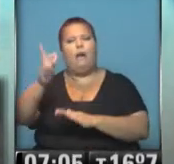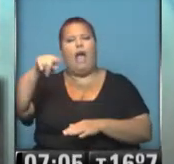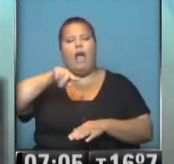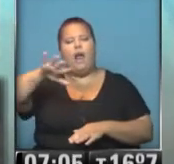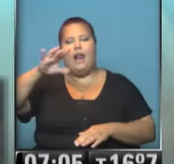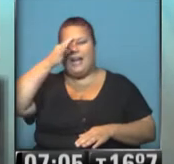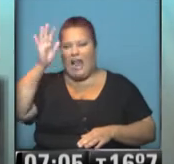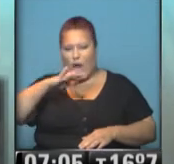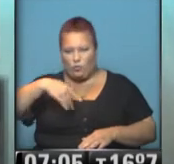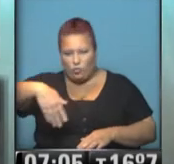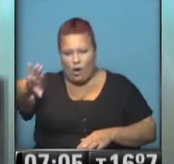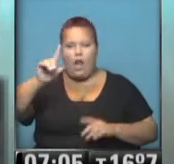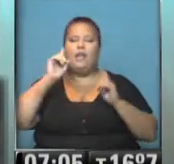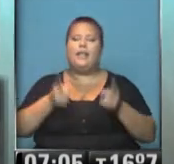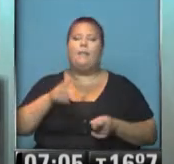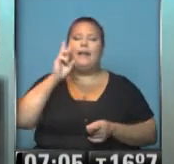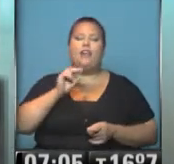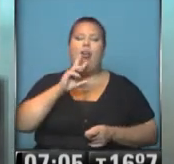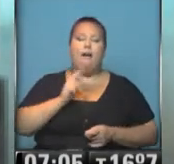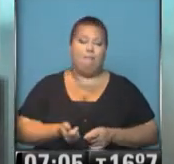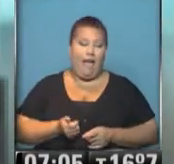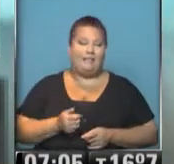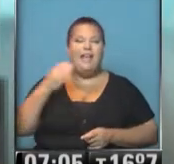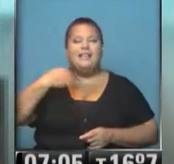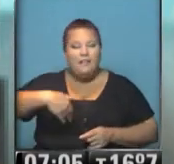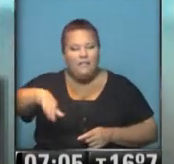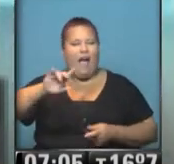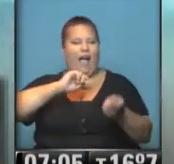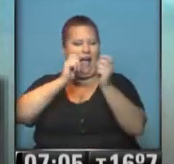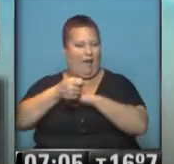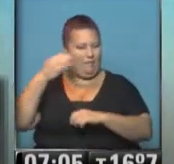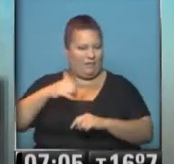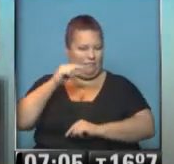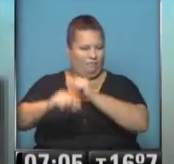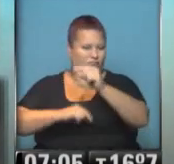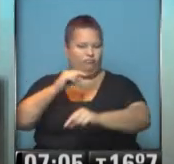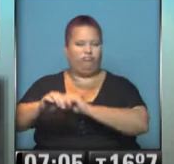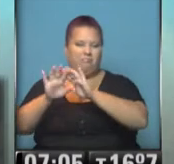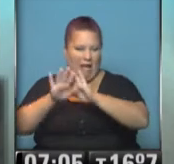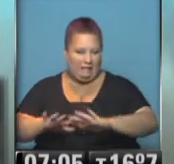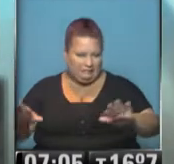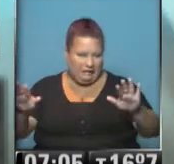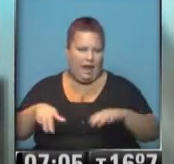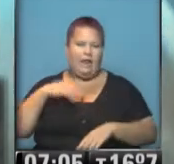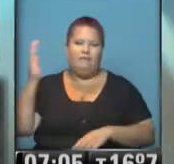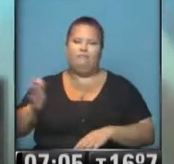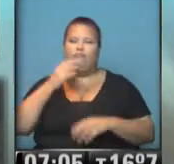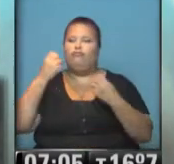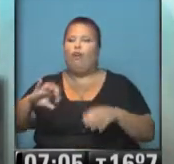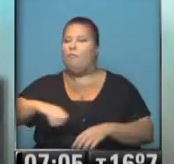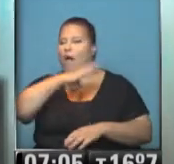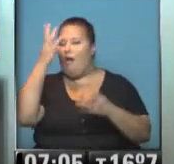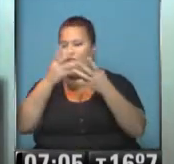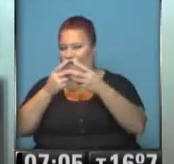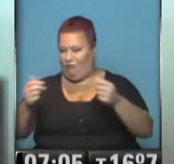zona del Riachuelo. También Río de la Plata. Esto seguramente se va a ir modificando a medida que avance los minutos y que el remanente de la madrugada vaya